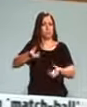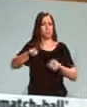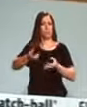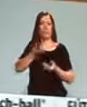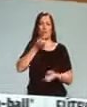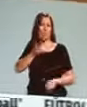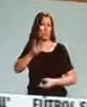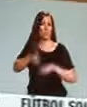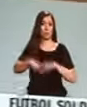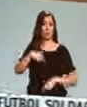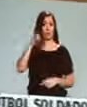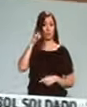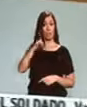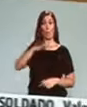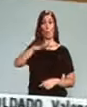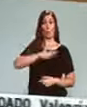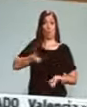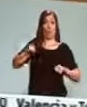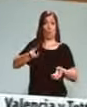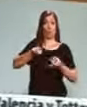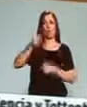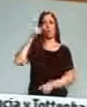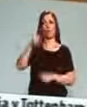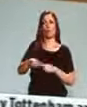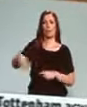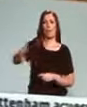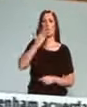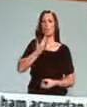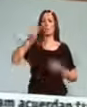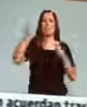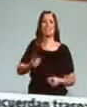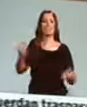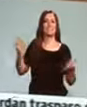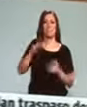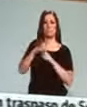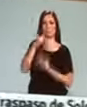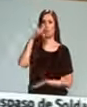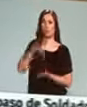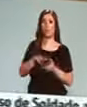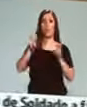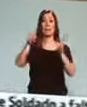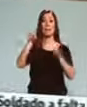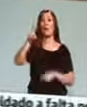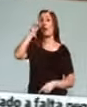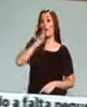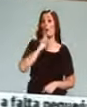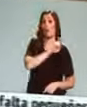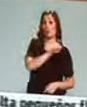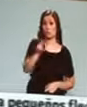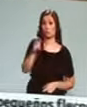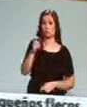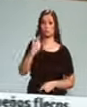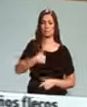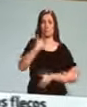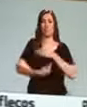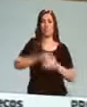toda la información que esté en mi mano y pueda contribuir a un mejor conocimiento de los hechos en un asunto que, le recuerdo, está